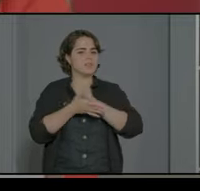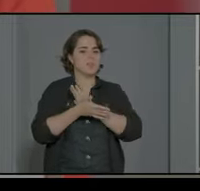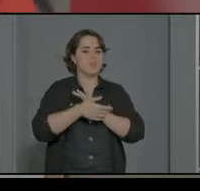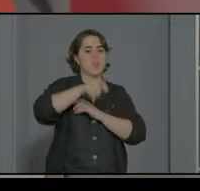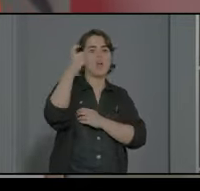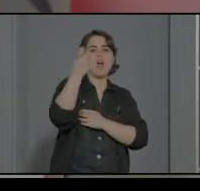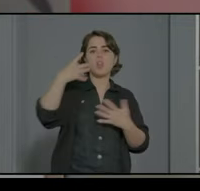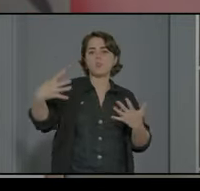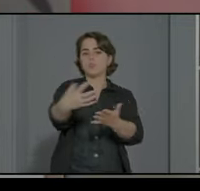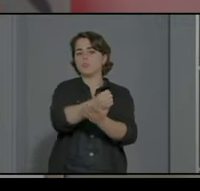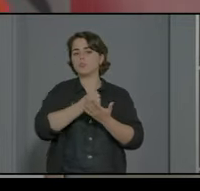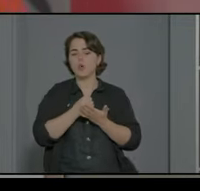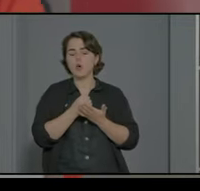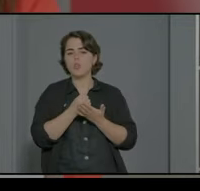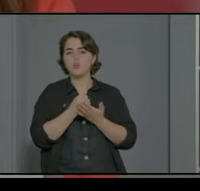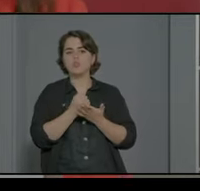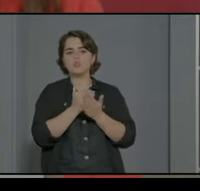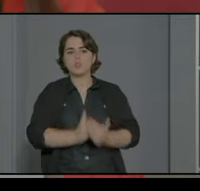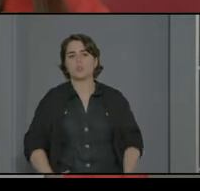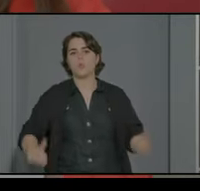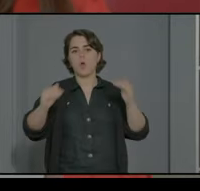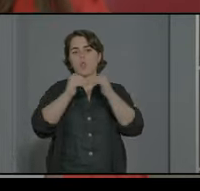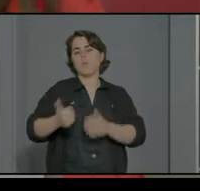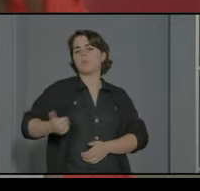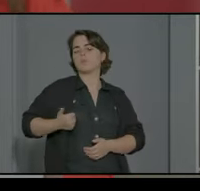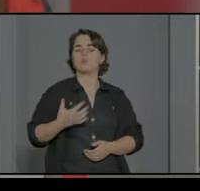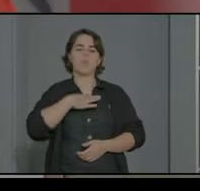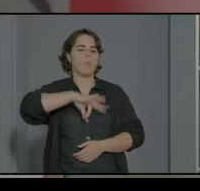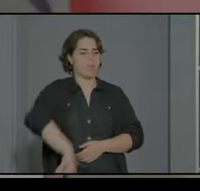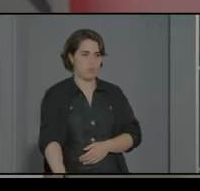podamos garantizar una igualdad de oportunidades para todos